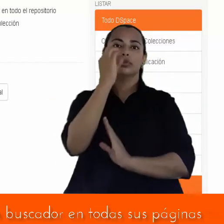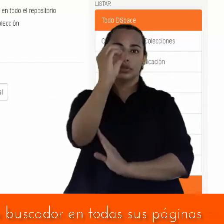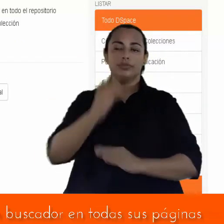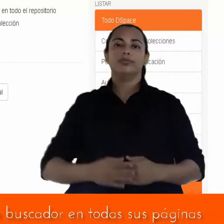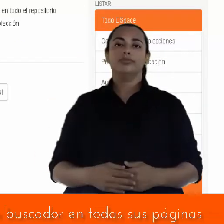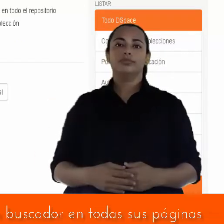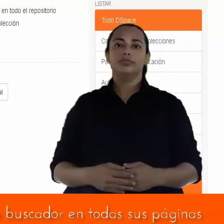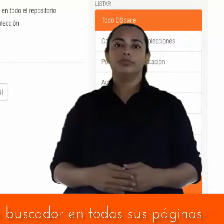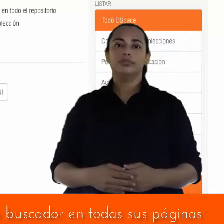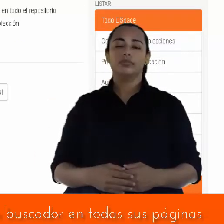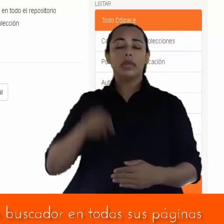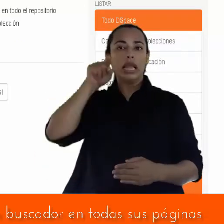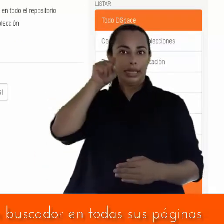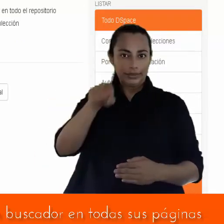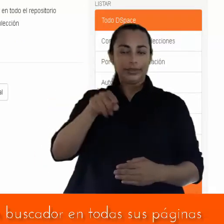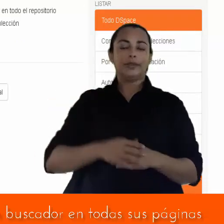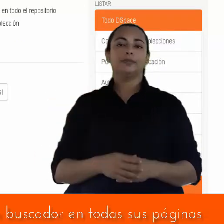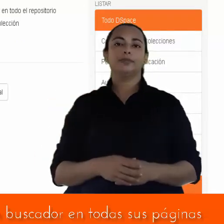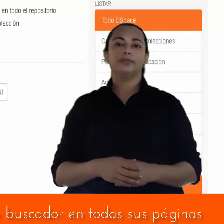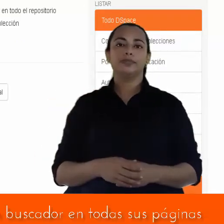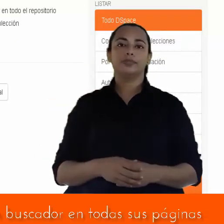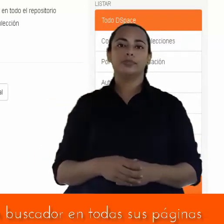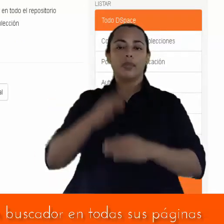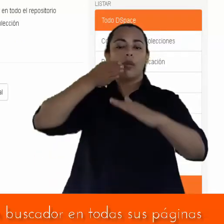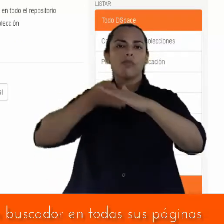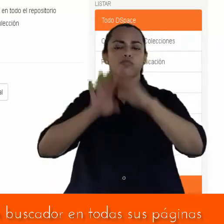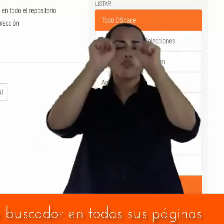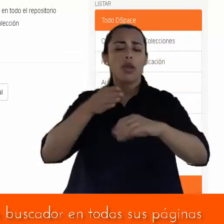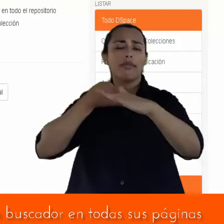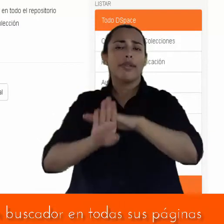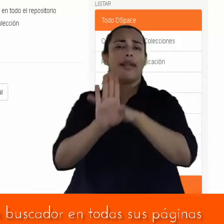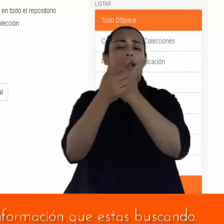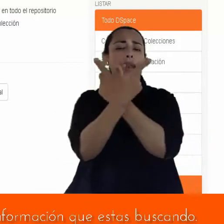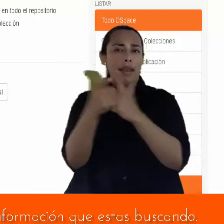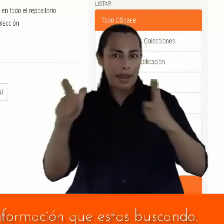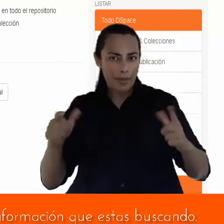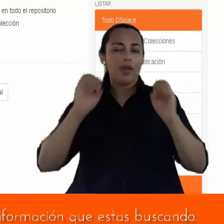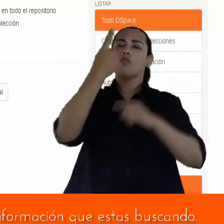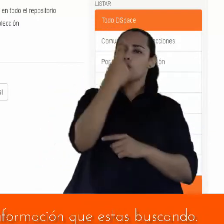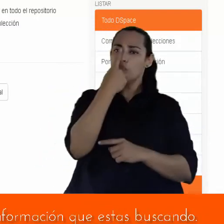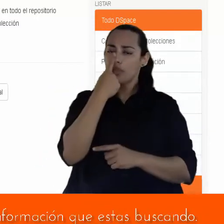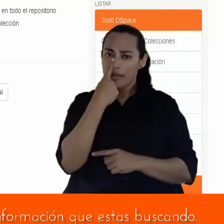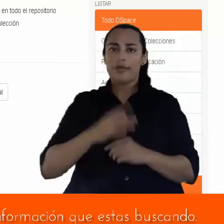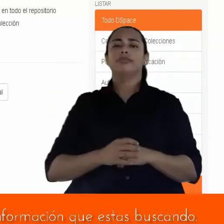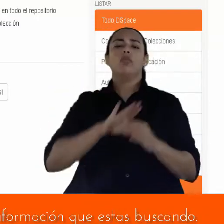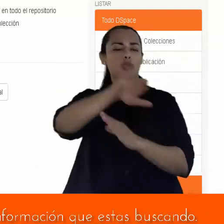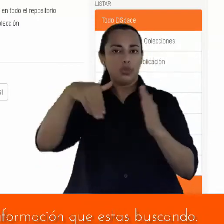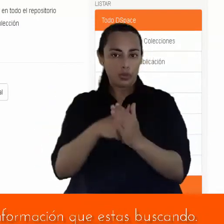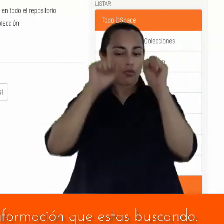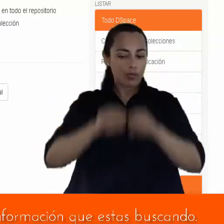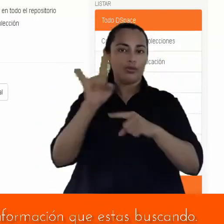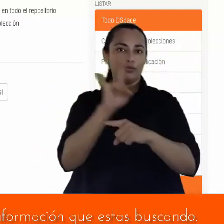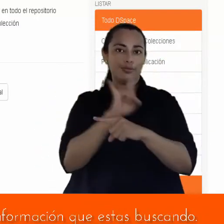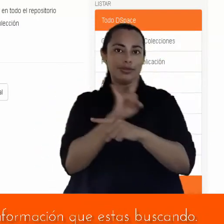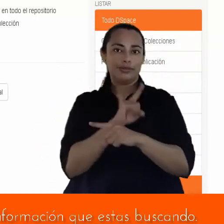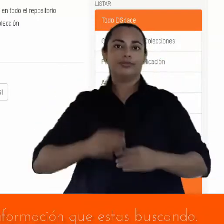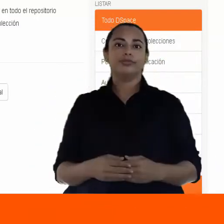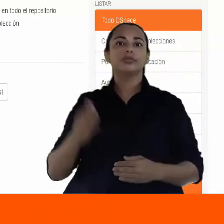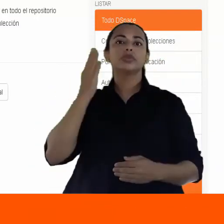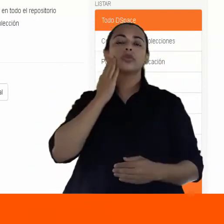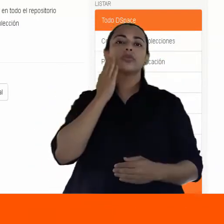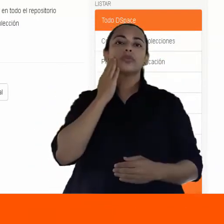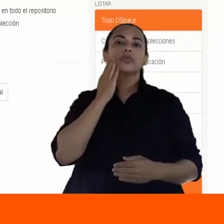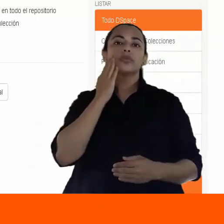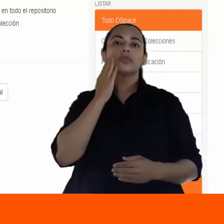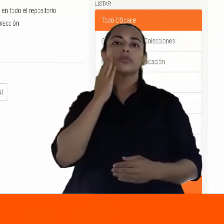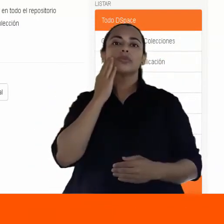El repositorio institucional cuenta con un buscador en todas sus páginas para facilitar la recuperación de la información que estás buscando.